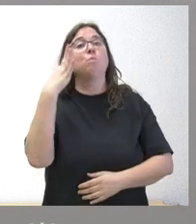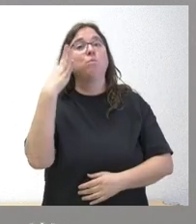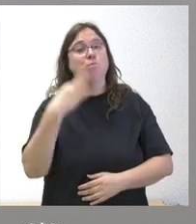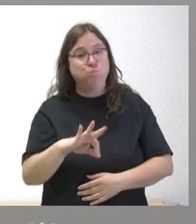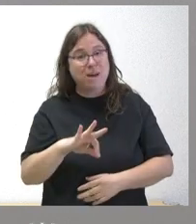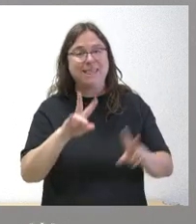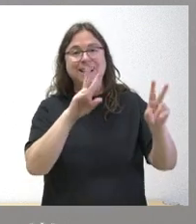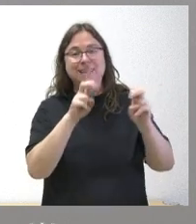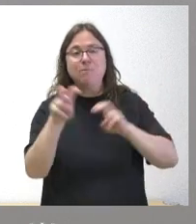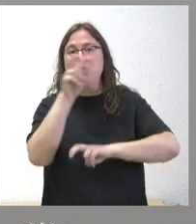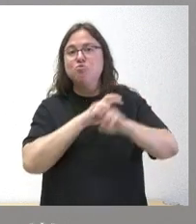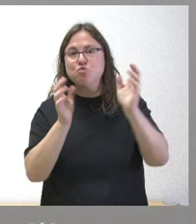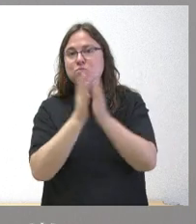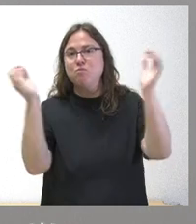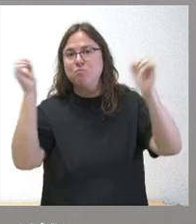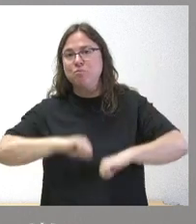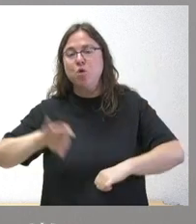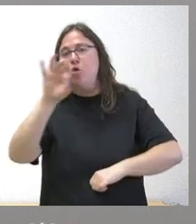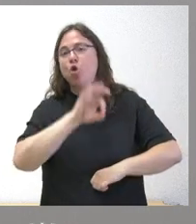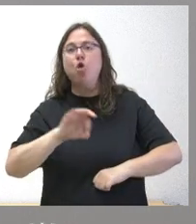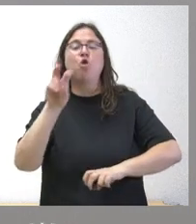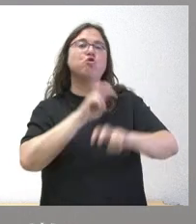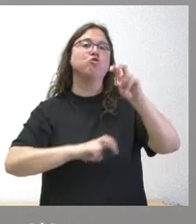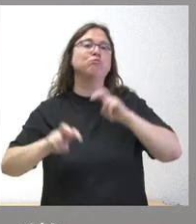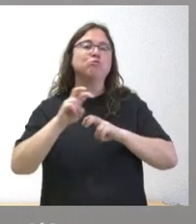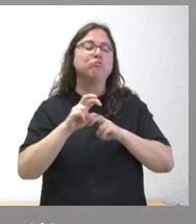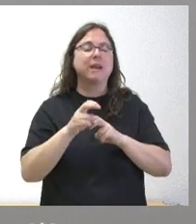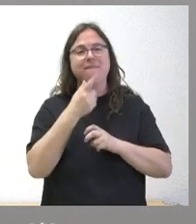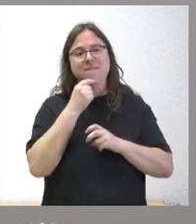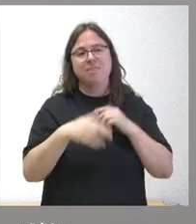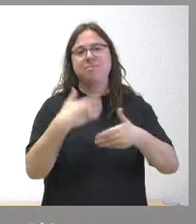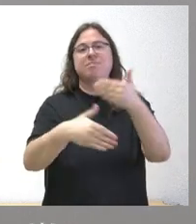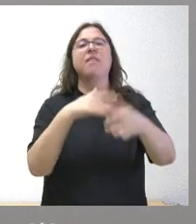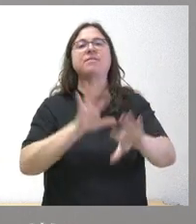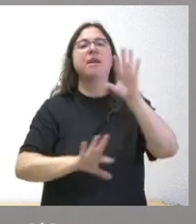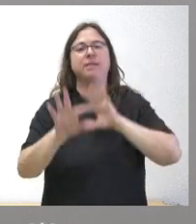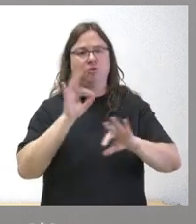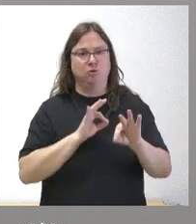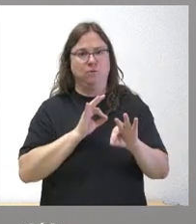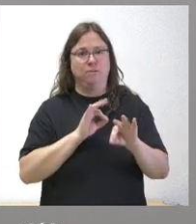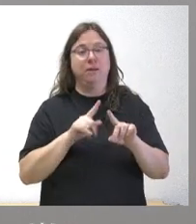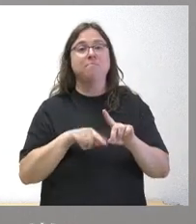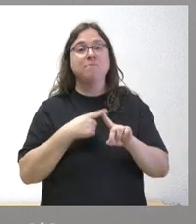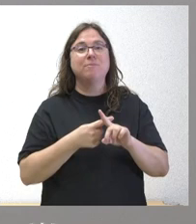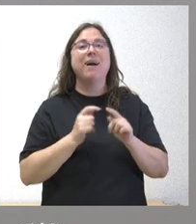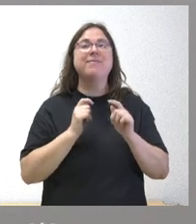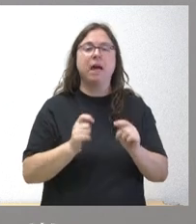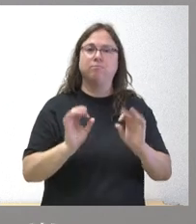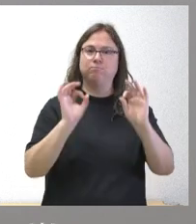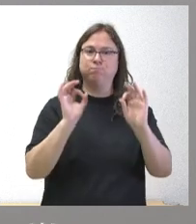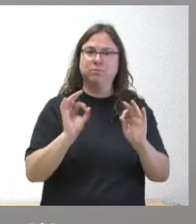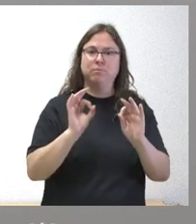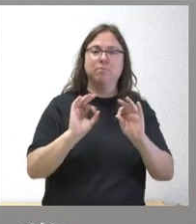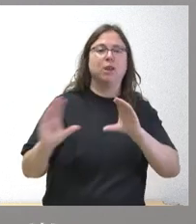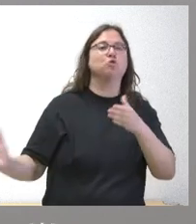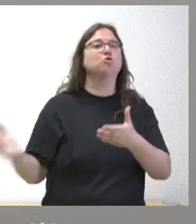aspecto de buscar consensos con buscar también el funcionamiento lo más ordinario posible en la toma de decisiones de un órgano y darle esa virtualidad que tiene para el